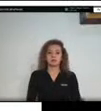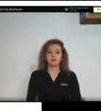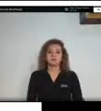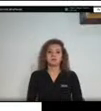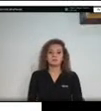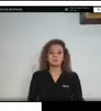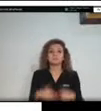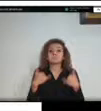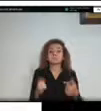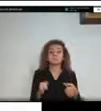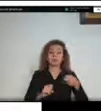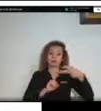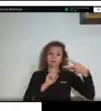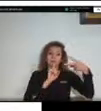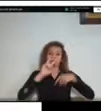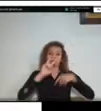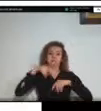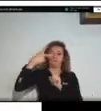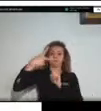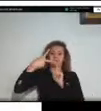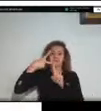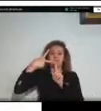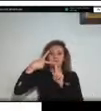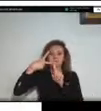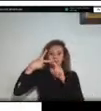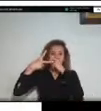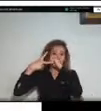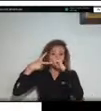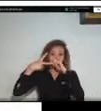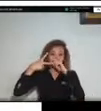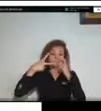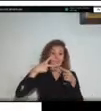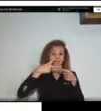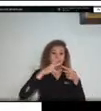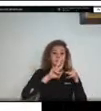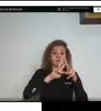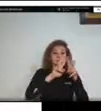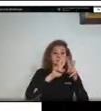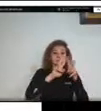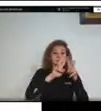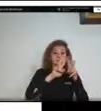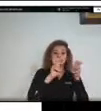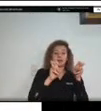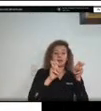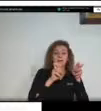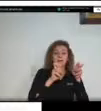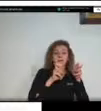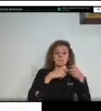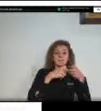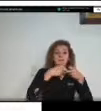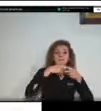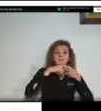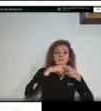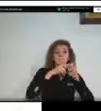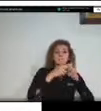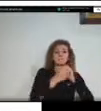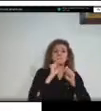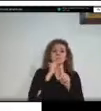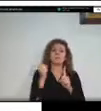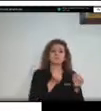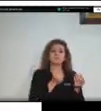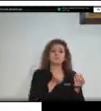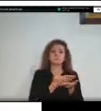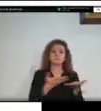segundo punto contarles respecto a la problemática asociada a los derrames de hidrocarburos como ustedes sabrán el riesgo se conforma por la